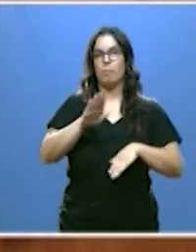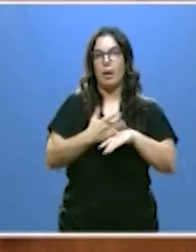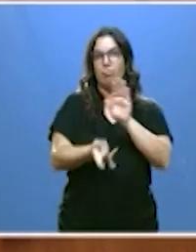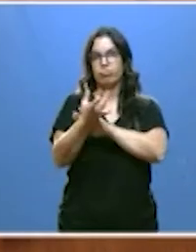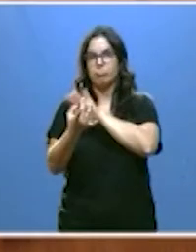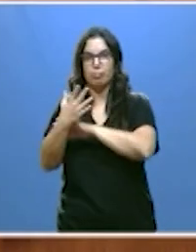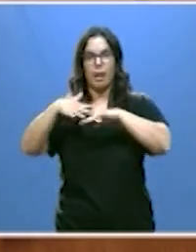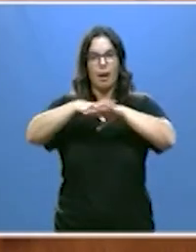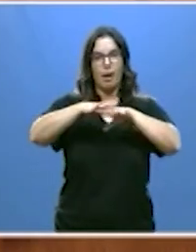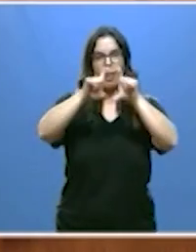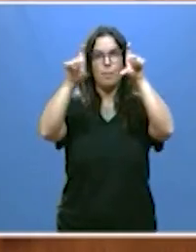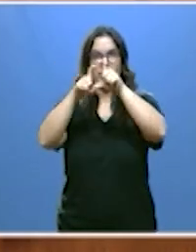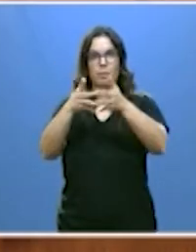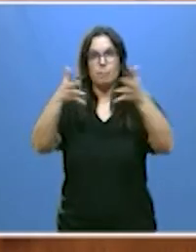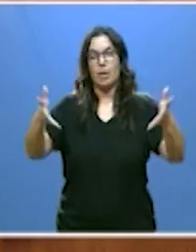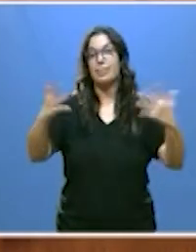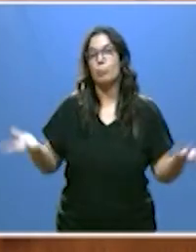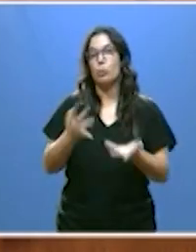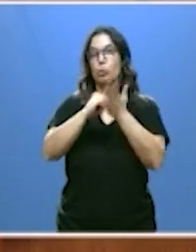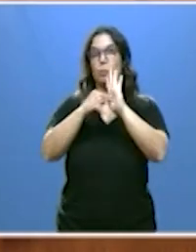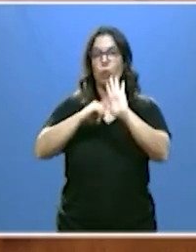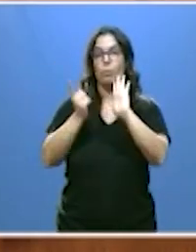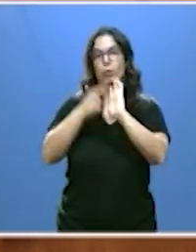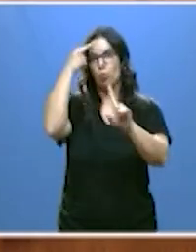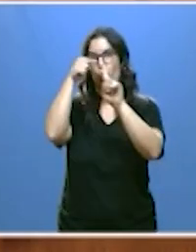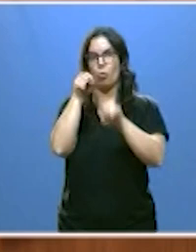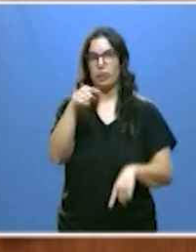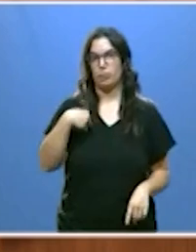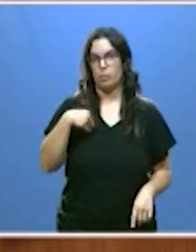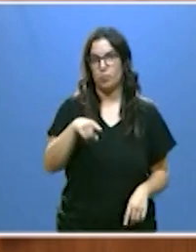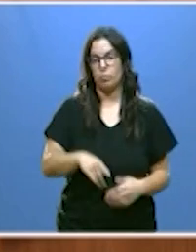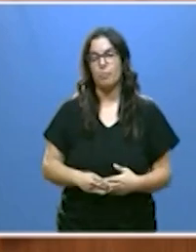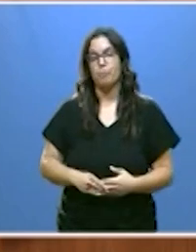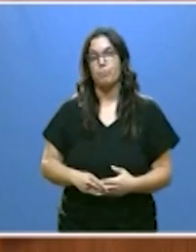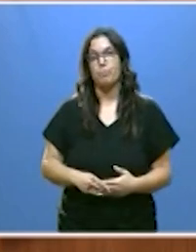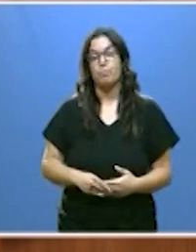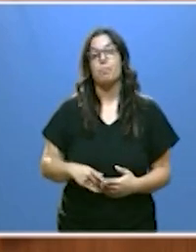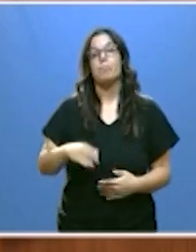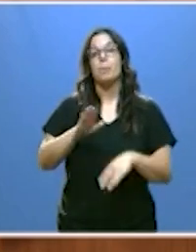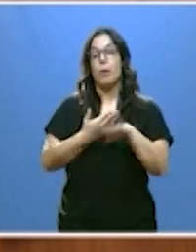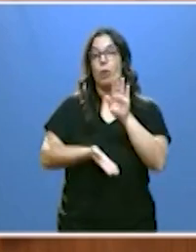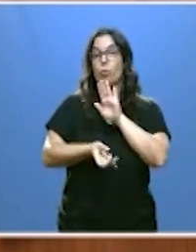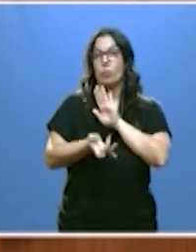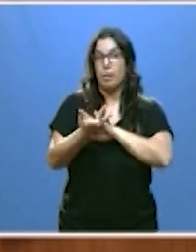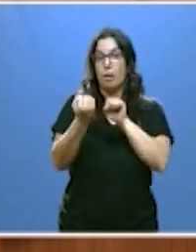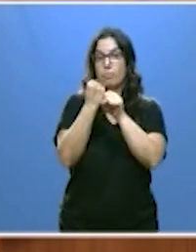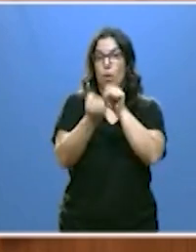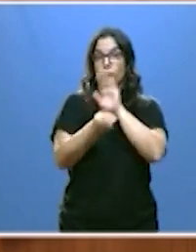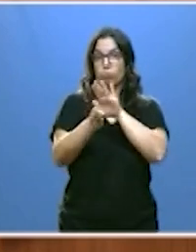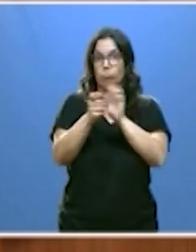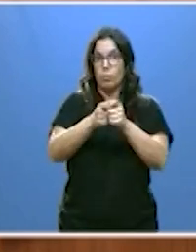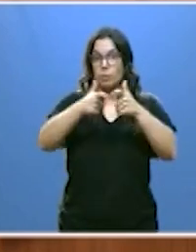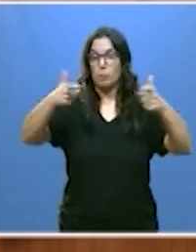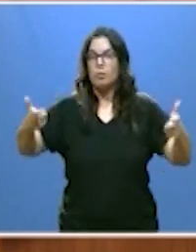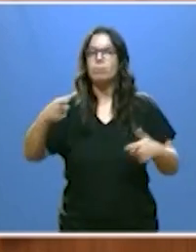impulsando un plan integral destinado a este objetivo y para seguir en la senda de creación de empleo vamos